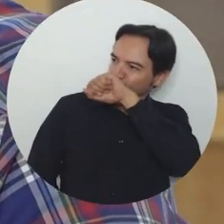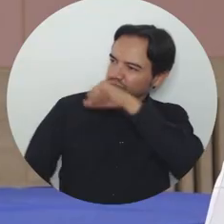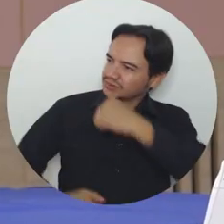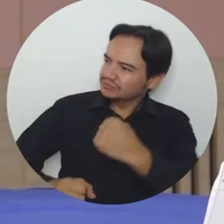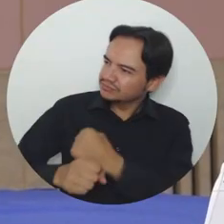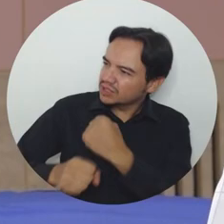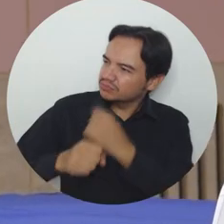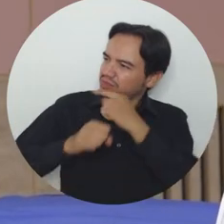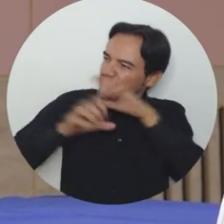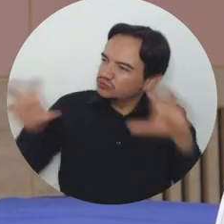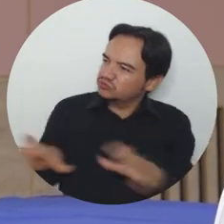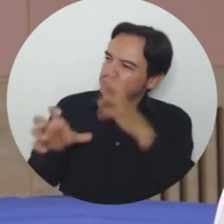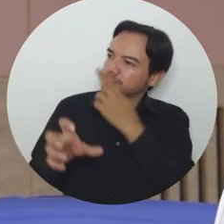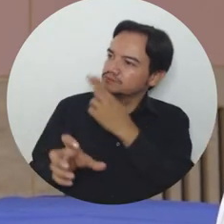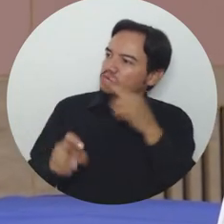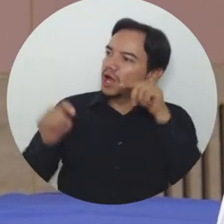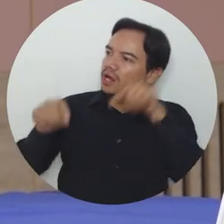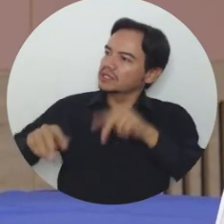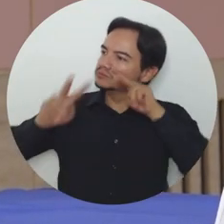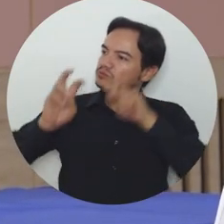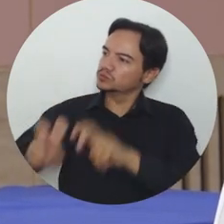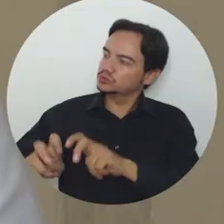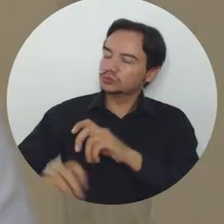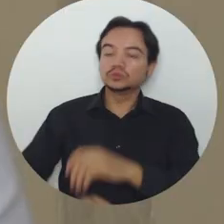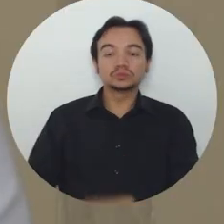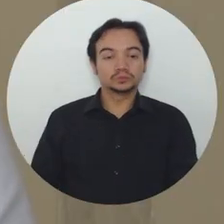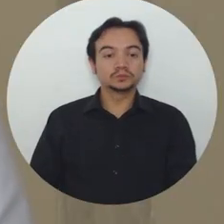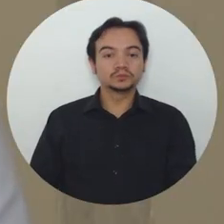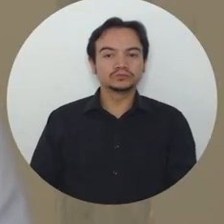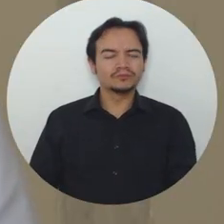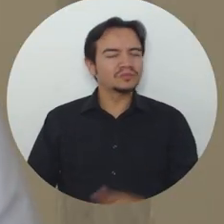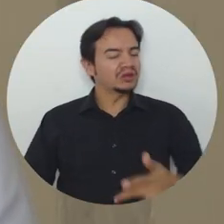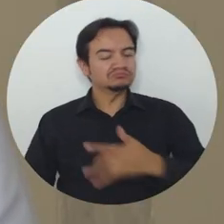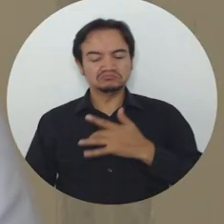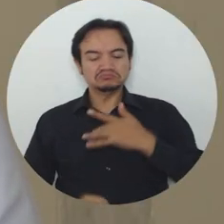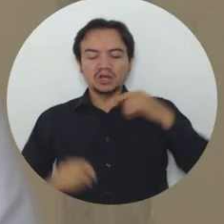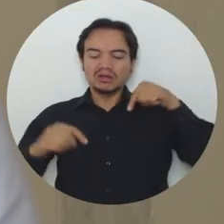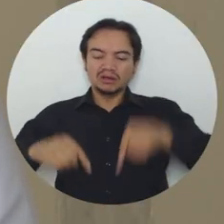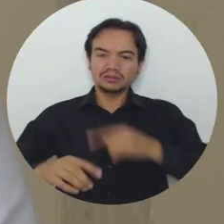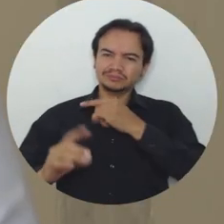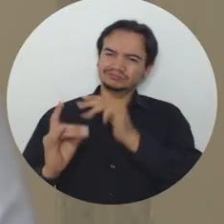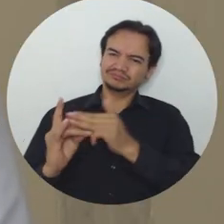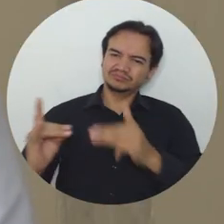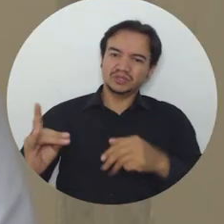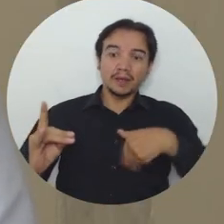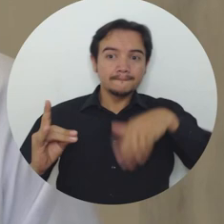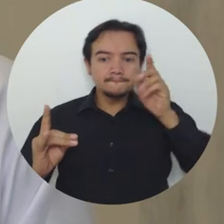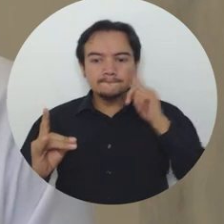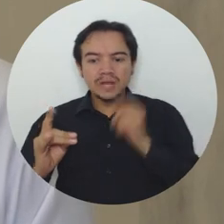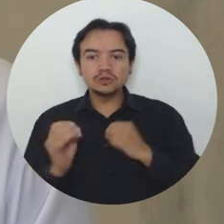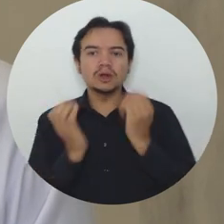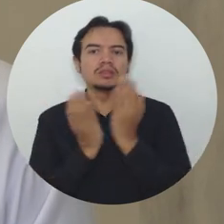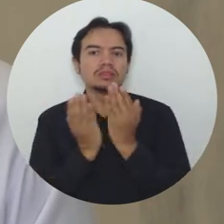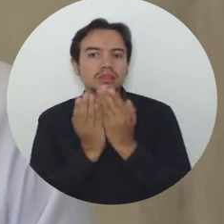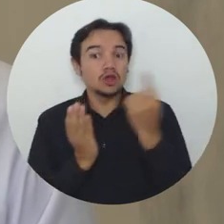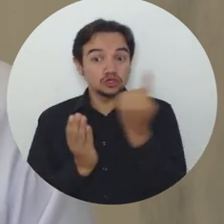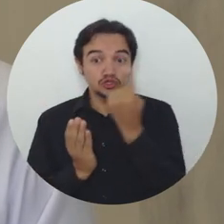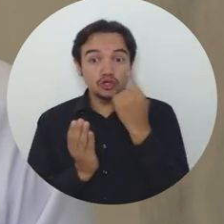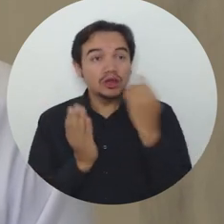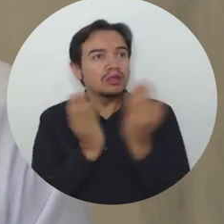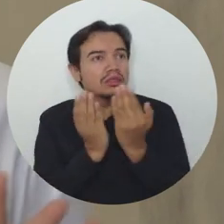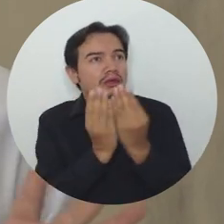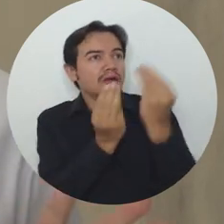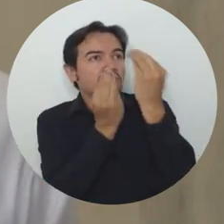y el compromiso con el que trabajamos los investigadores en la universidad. Hay mucha práctica, creo que en conclusión Uni Magdalena tiene mucha práctica en territorio. El